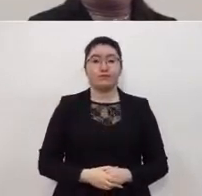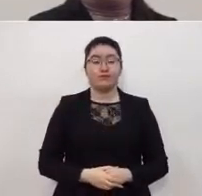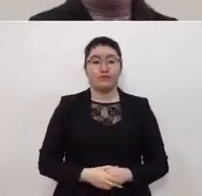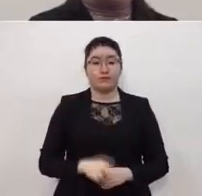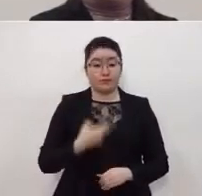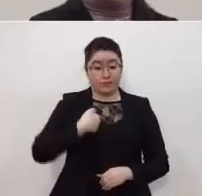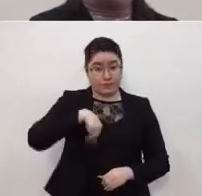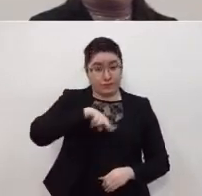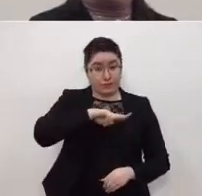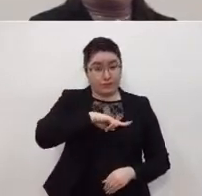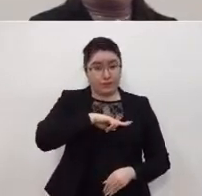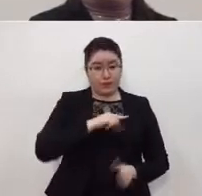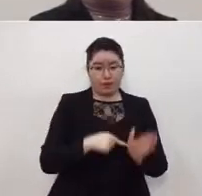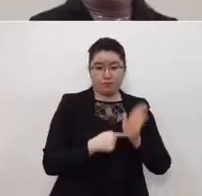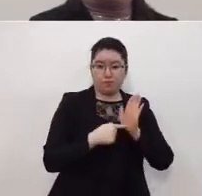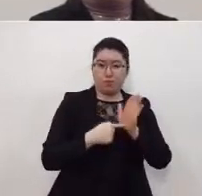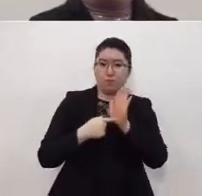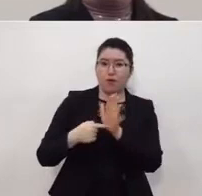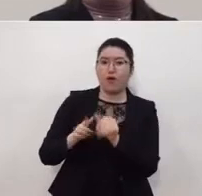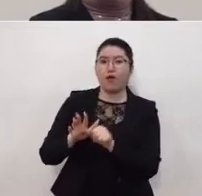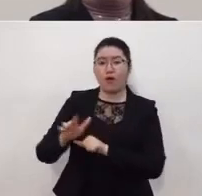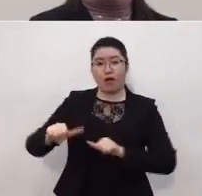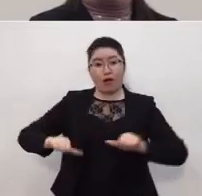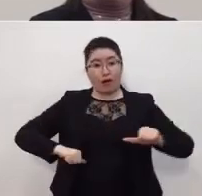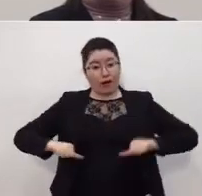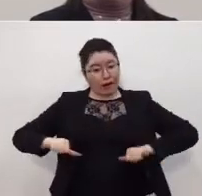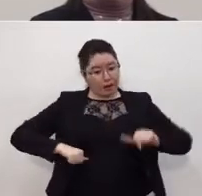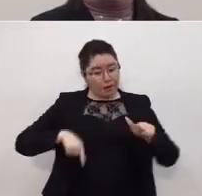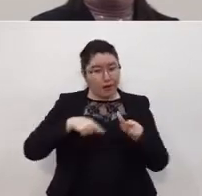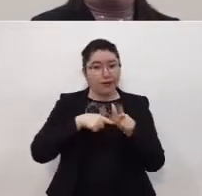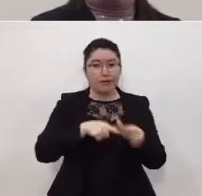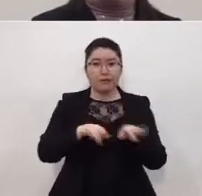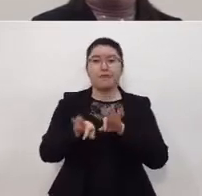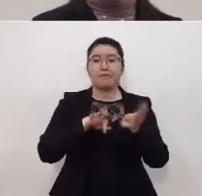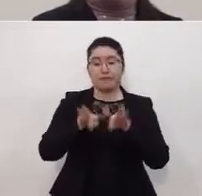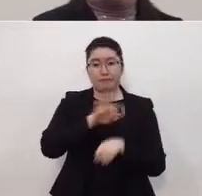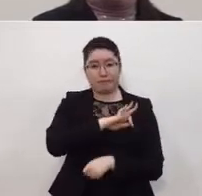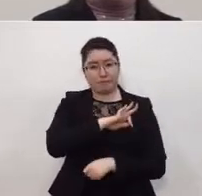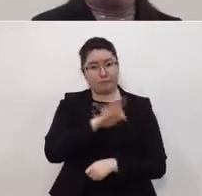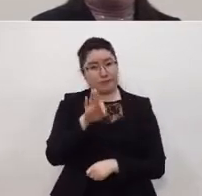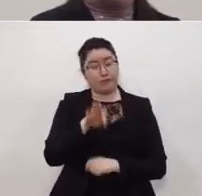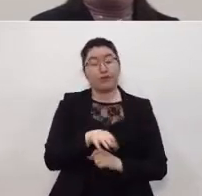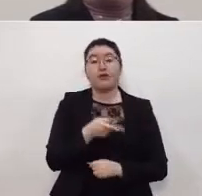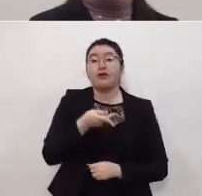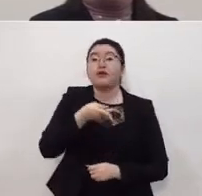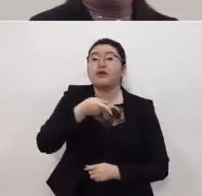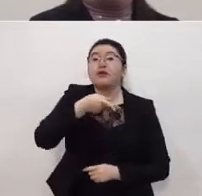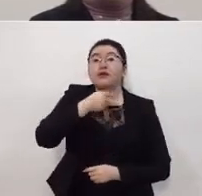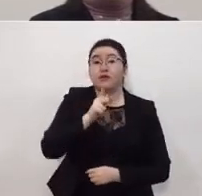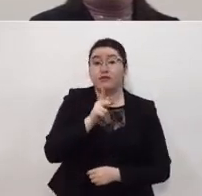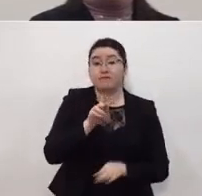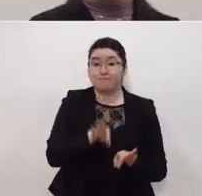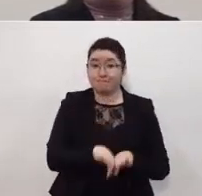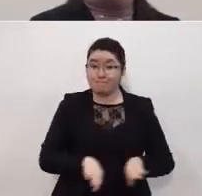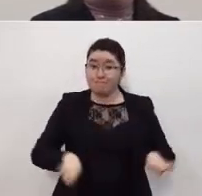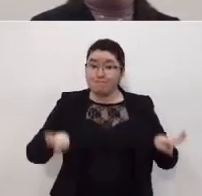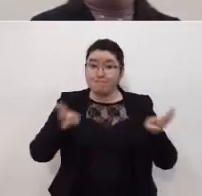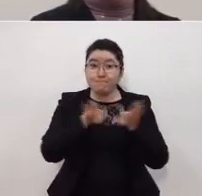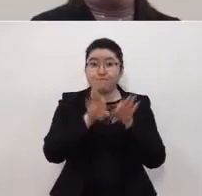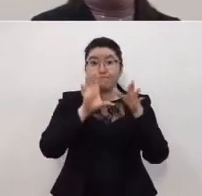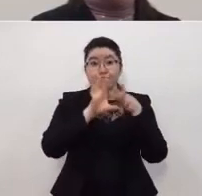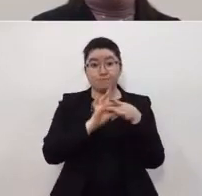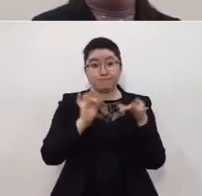estaremos publicando las gacetas oficiales las actividades que podrán continuar pero lo importante es